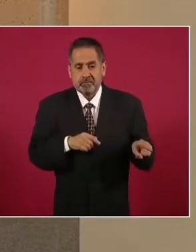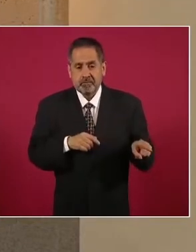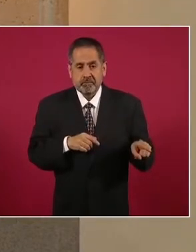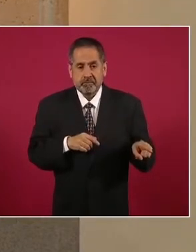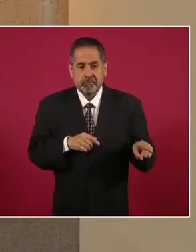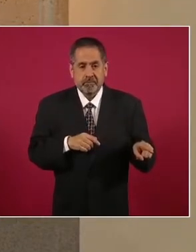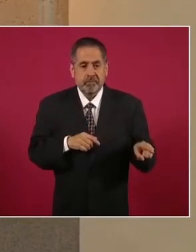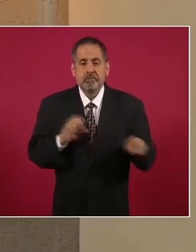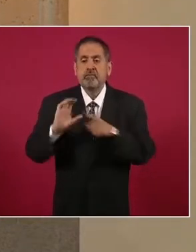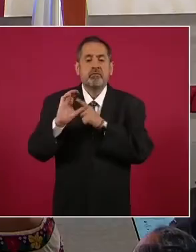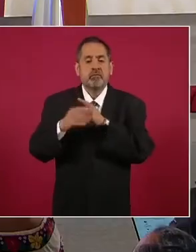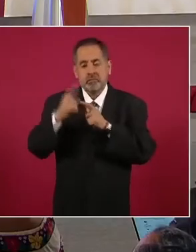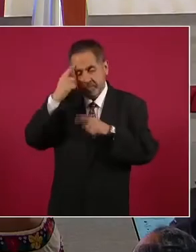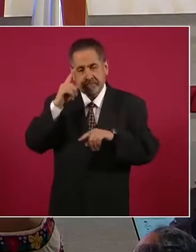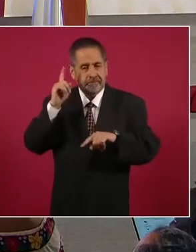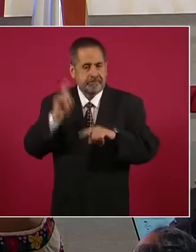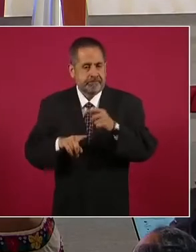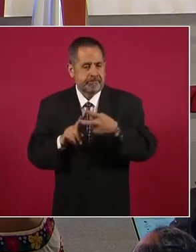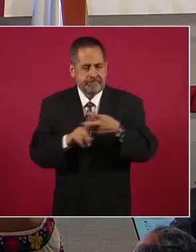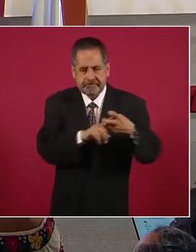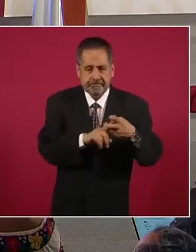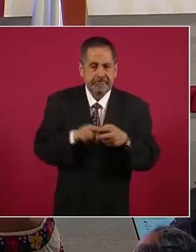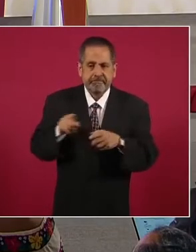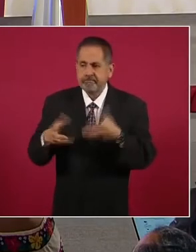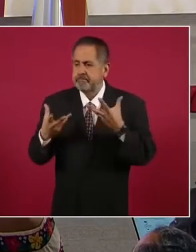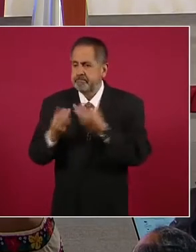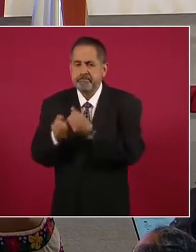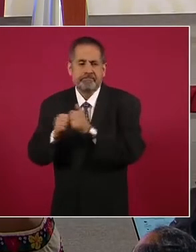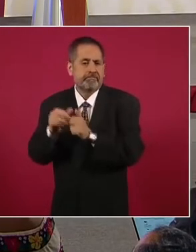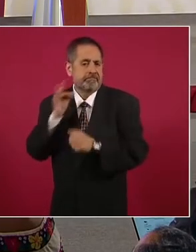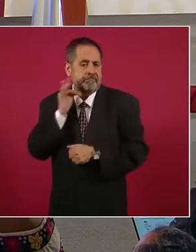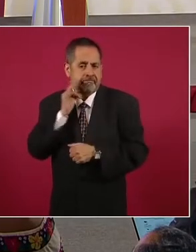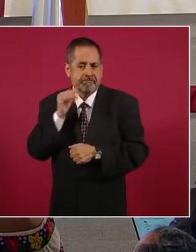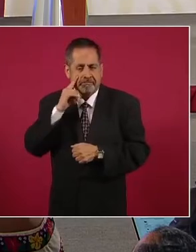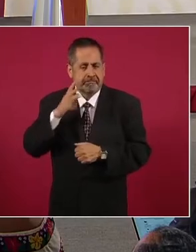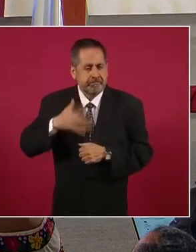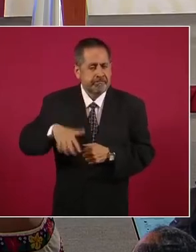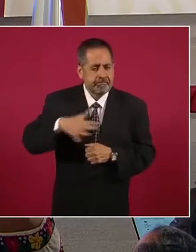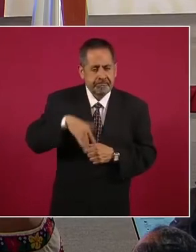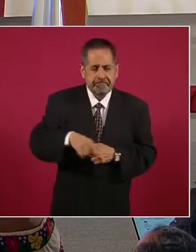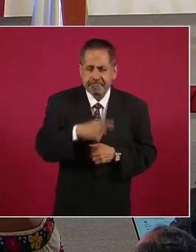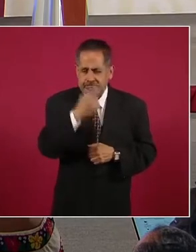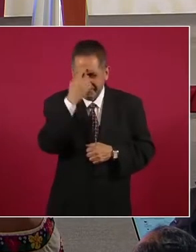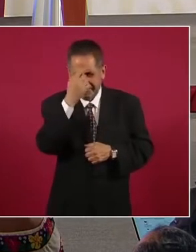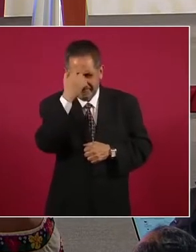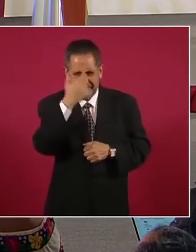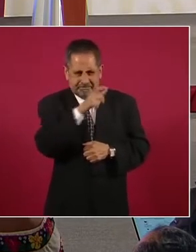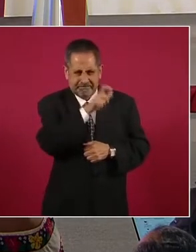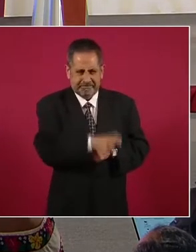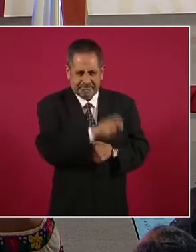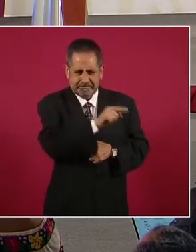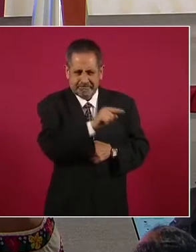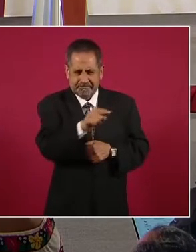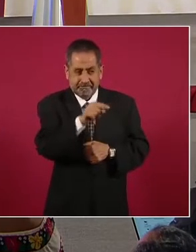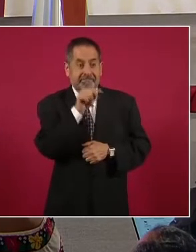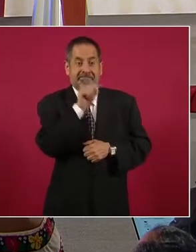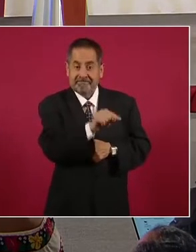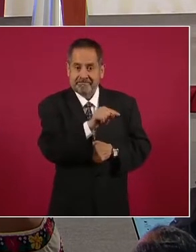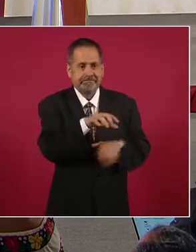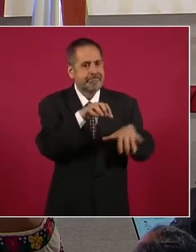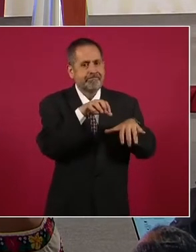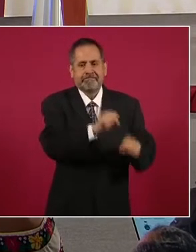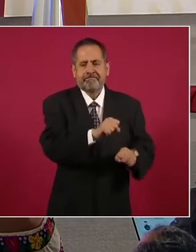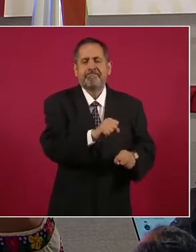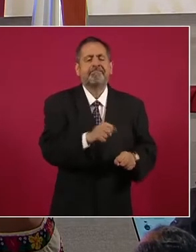Coordinación Antisecuestros, que está colaborando con la Fiscalía en la detención de objetivos prioritarios y ya se puso a disposición